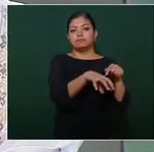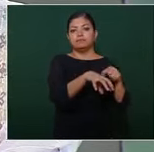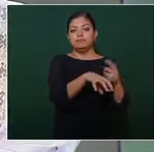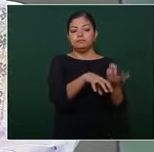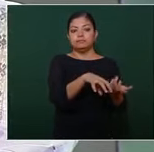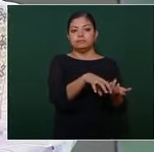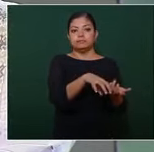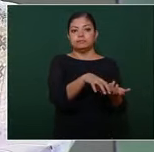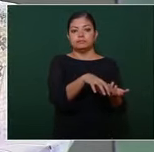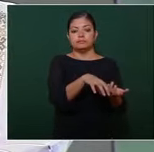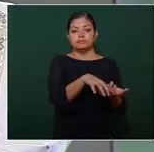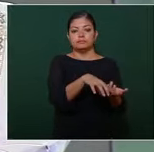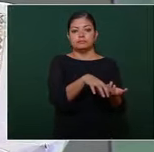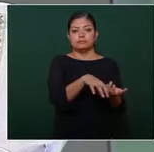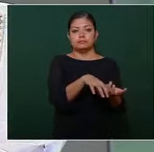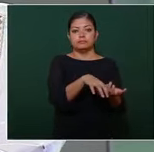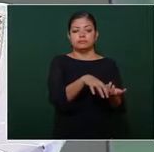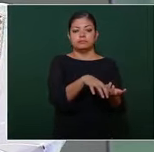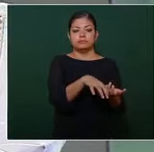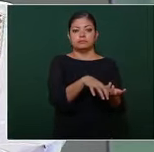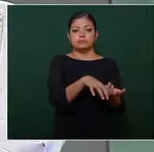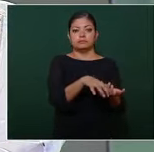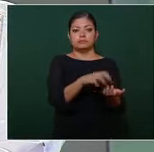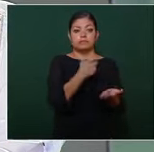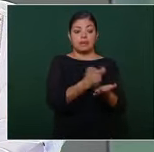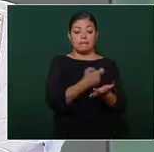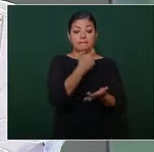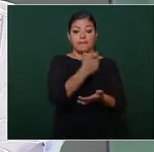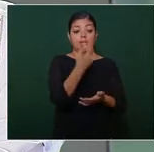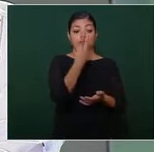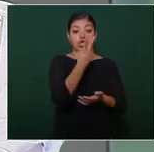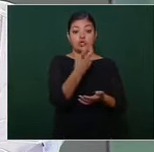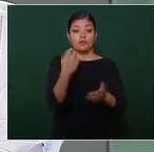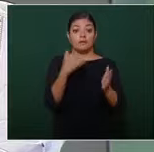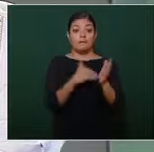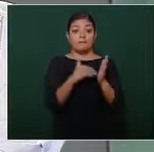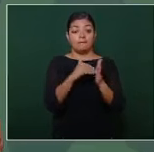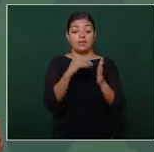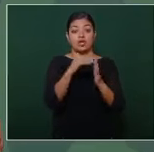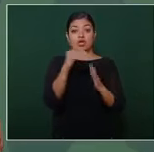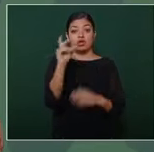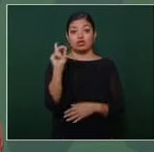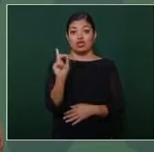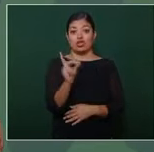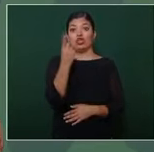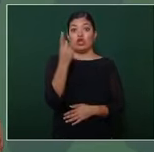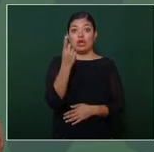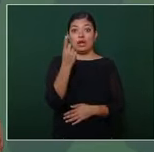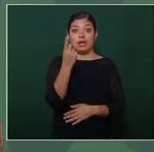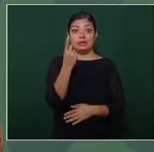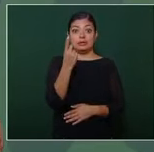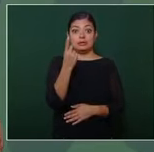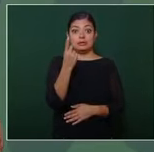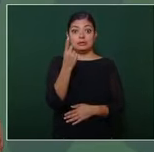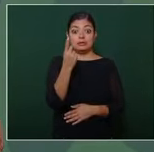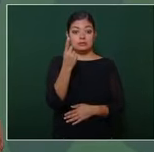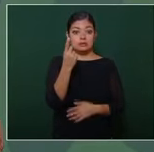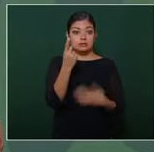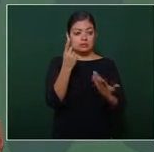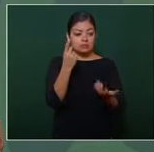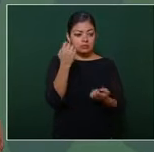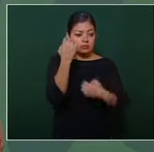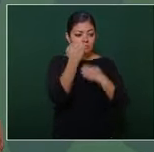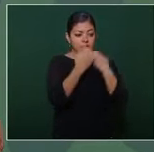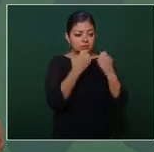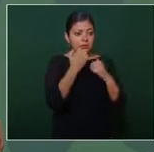pagaron 200 millones de dólares más de su valor de avalú